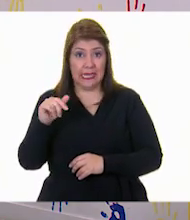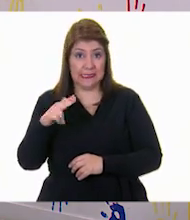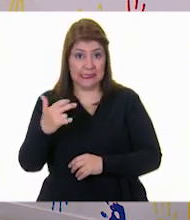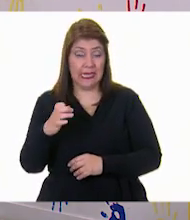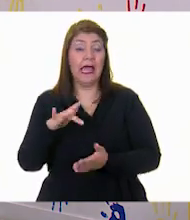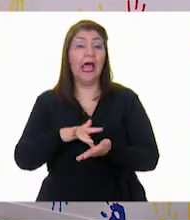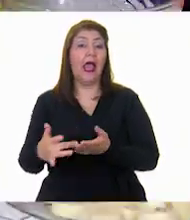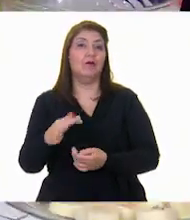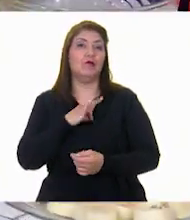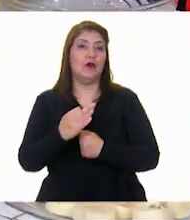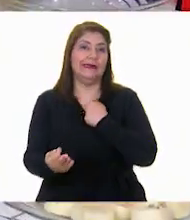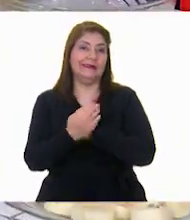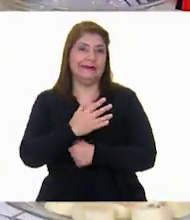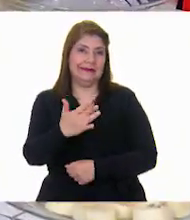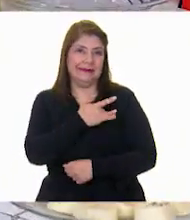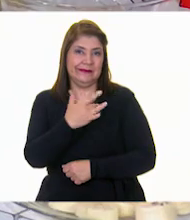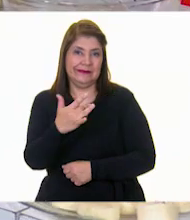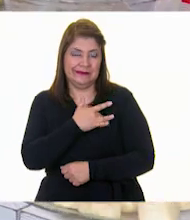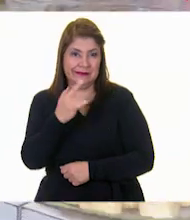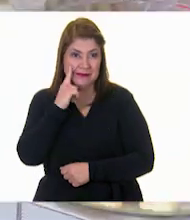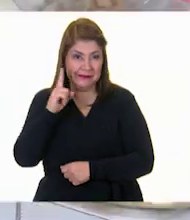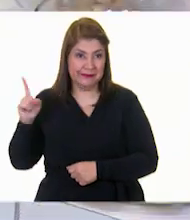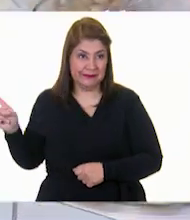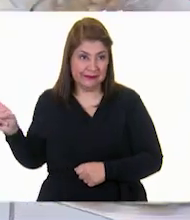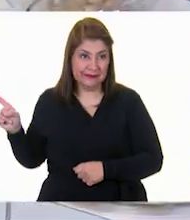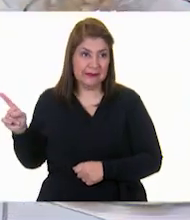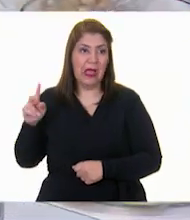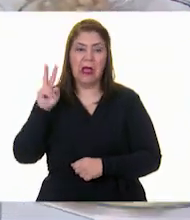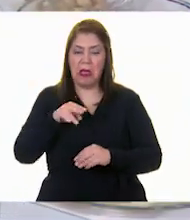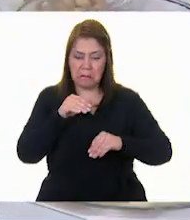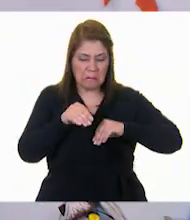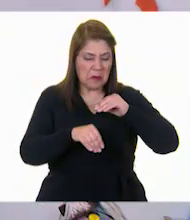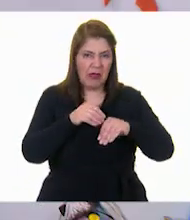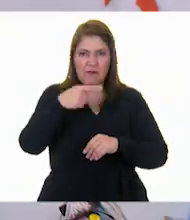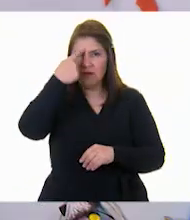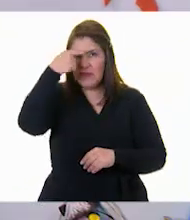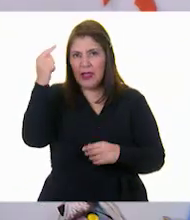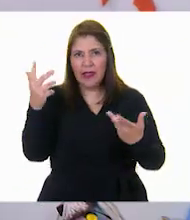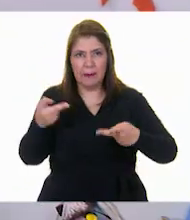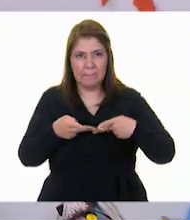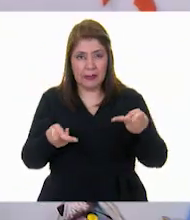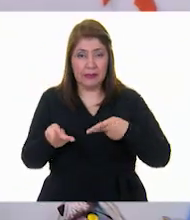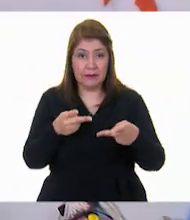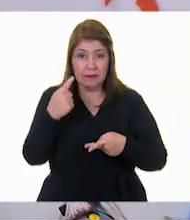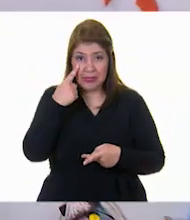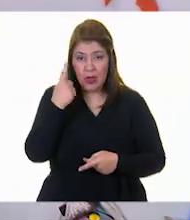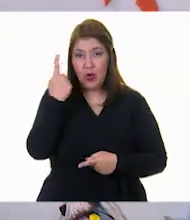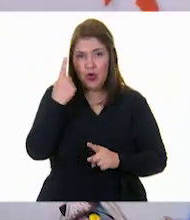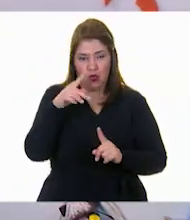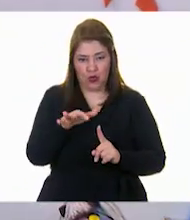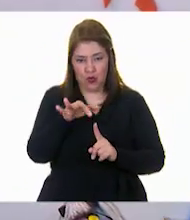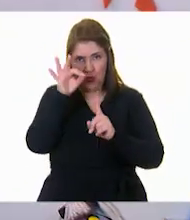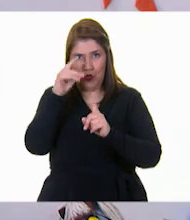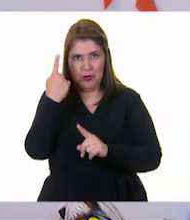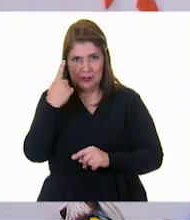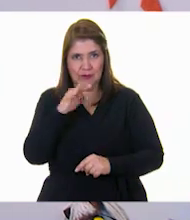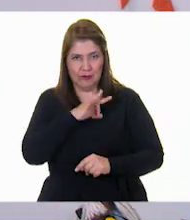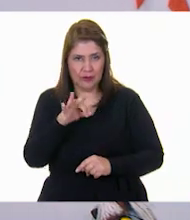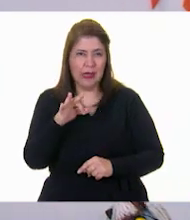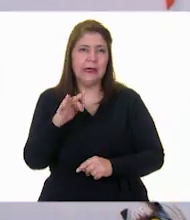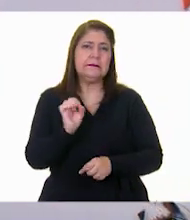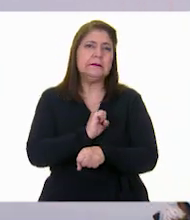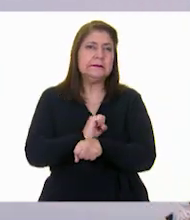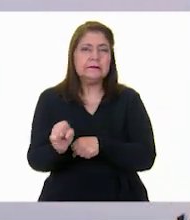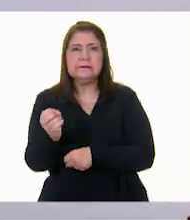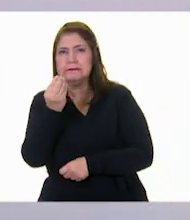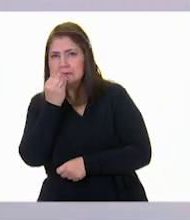corazón. Además, es muy fácil de preparar como pudieron ver. Aquí tienen, niñas y niños, una opción de un refrigerio ligero,